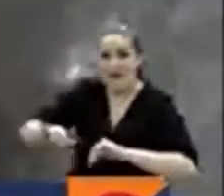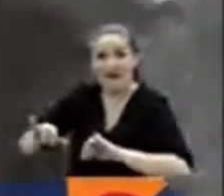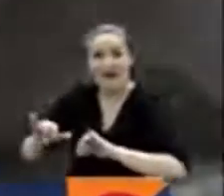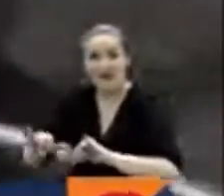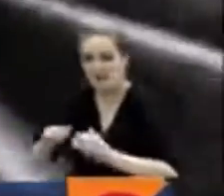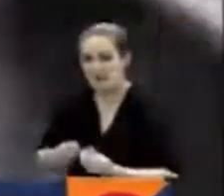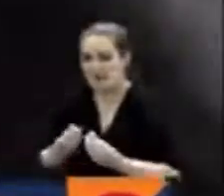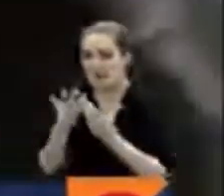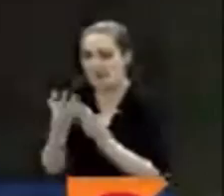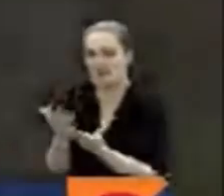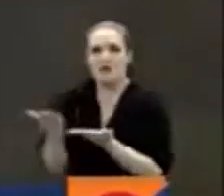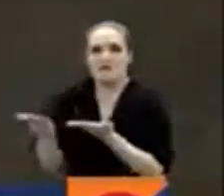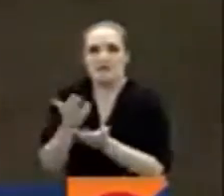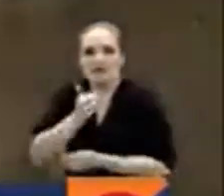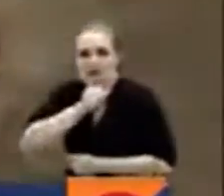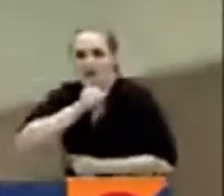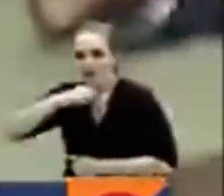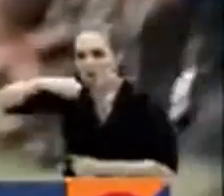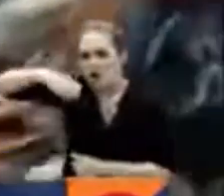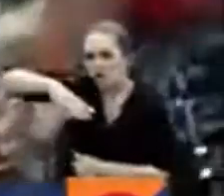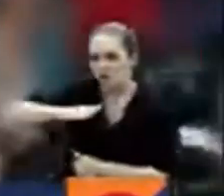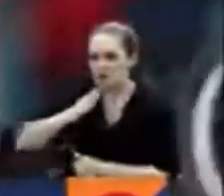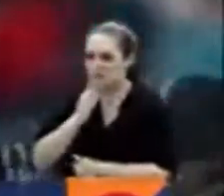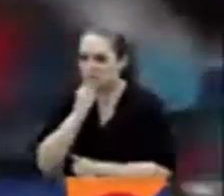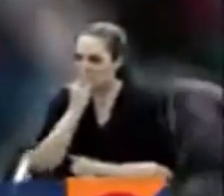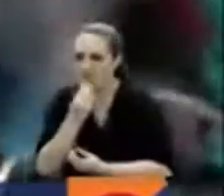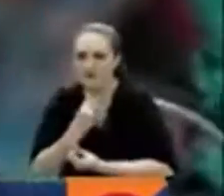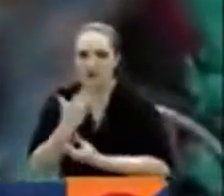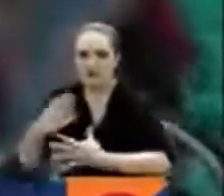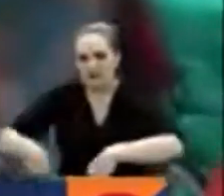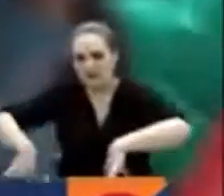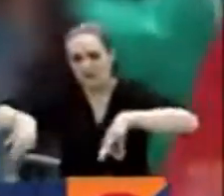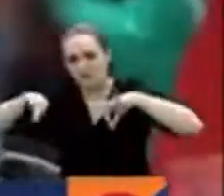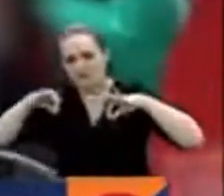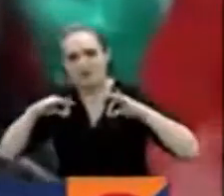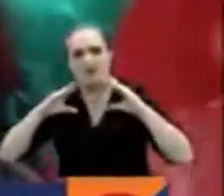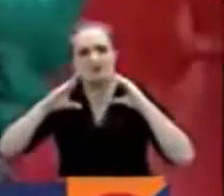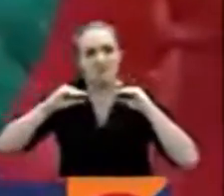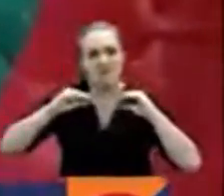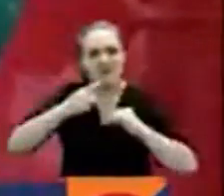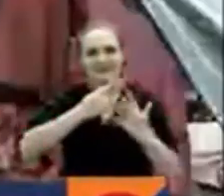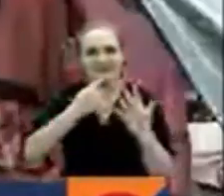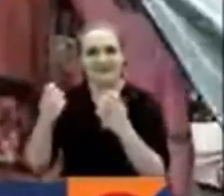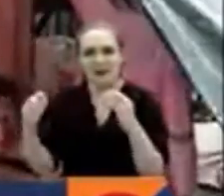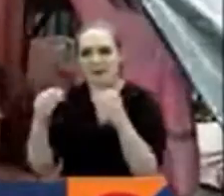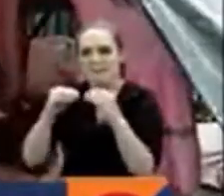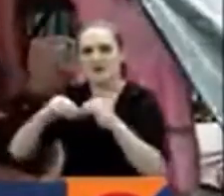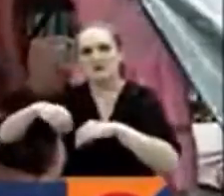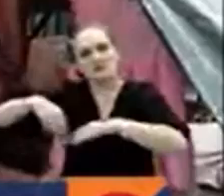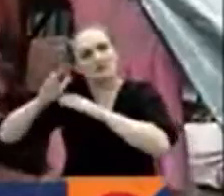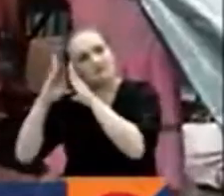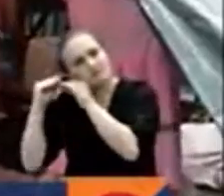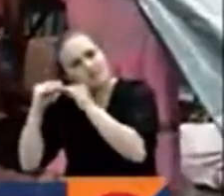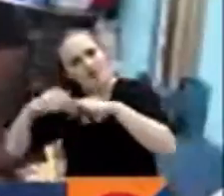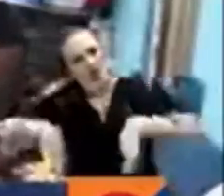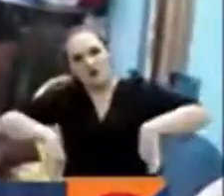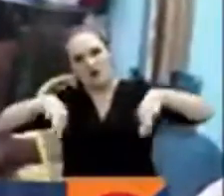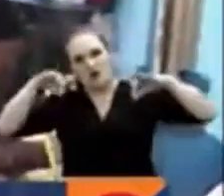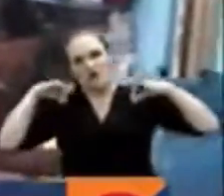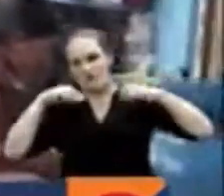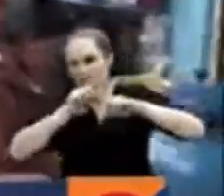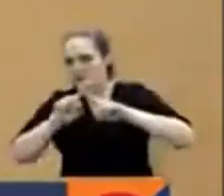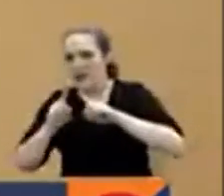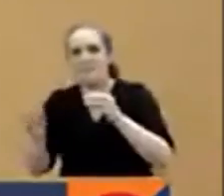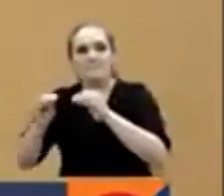alimentación para todos los indígenas, entrega de kits de noche y 600 colchonetas, sábanas y cobijas. Además se garantizará la educación